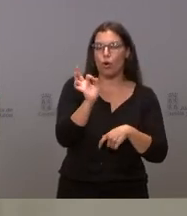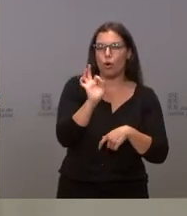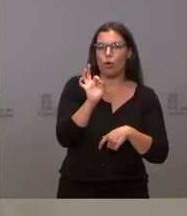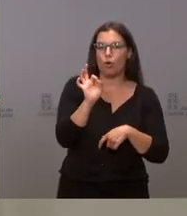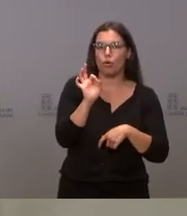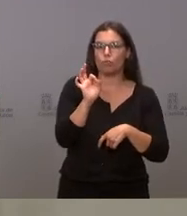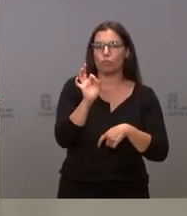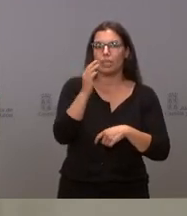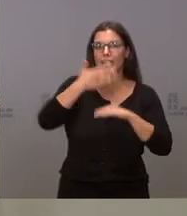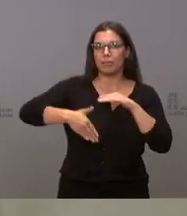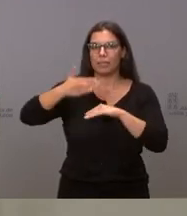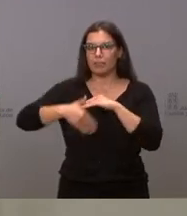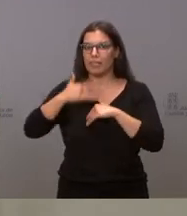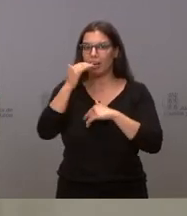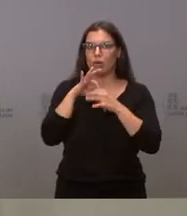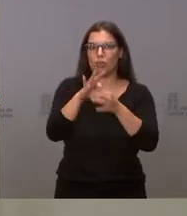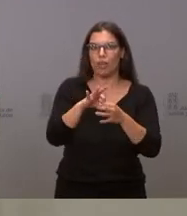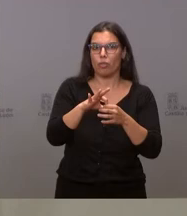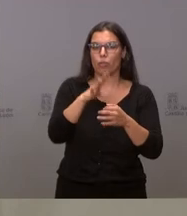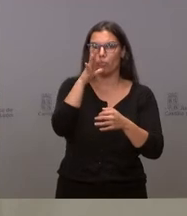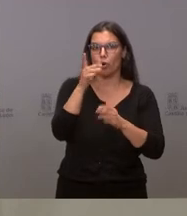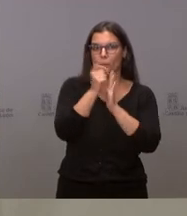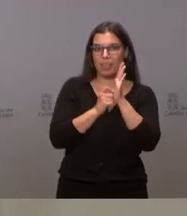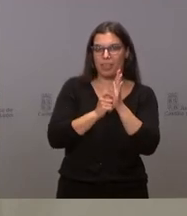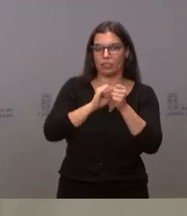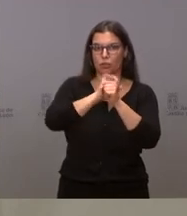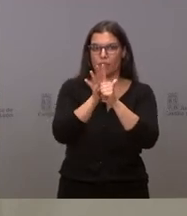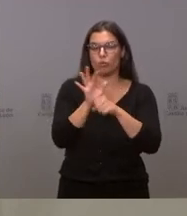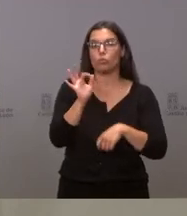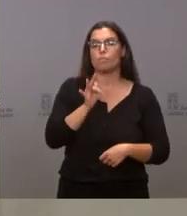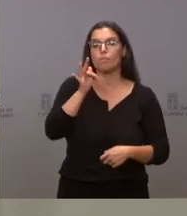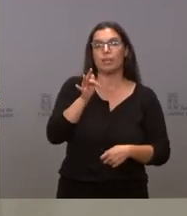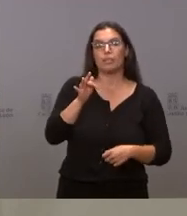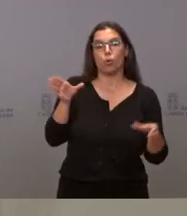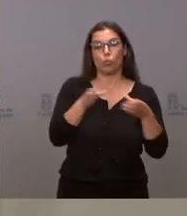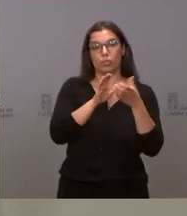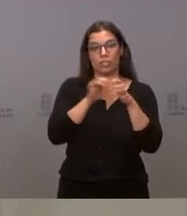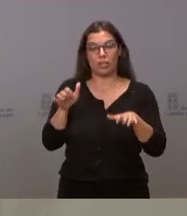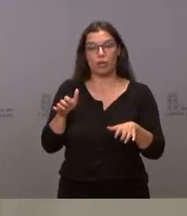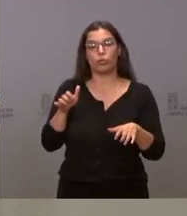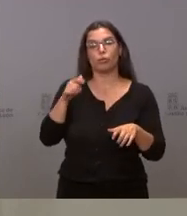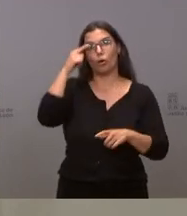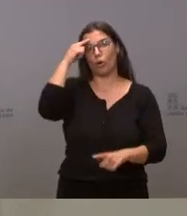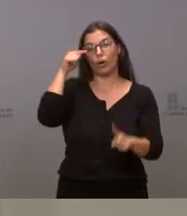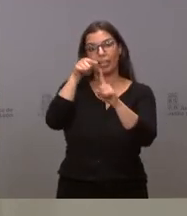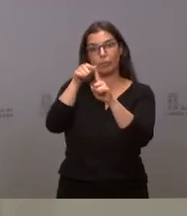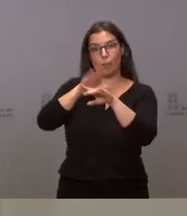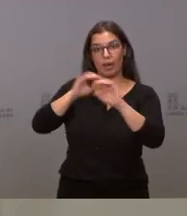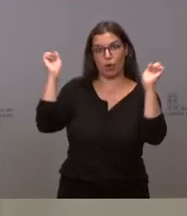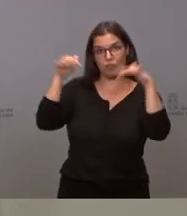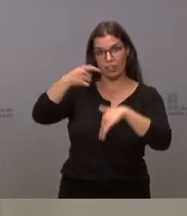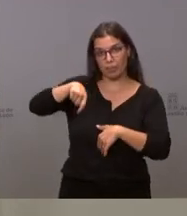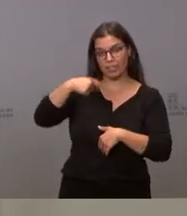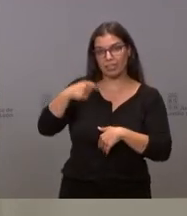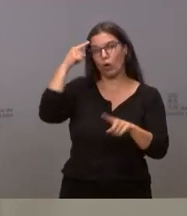alguna forma alguna restricción. ¿Y qué objetivo lleva la Junta a esta conferencia de